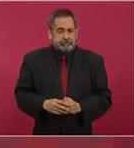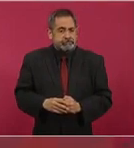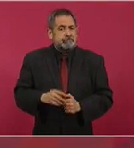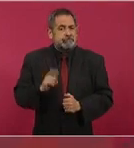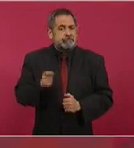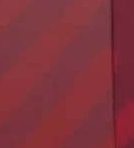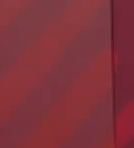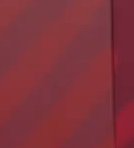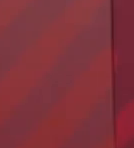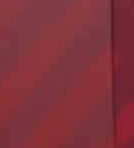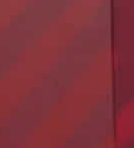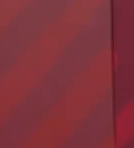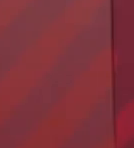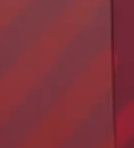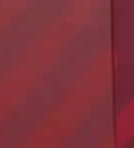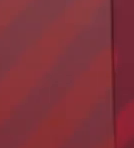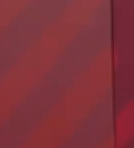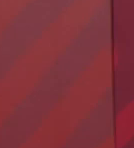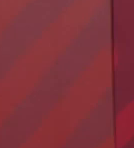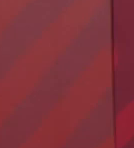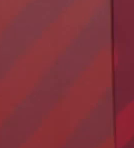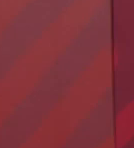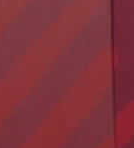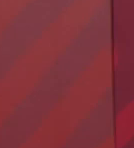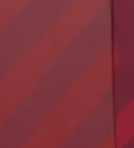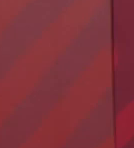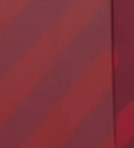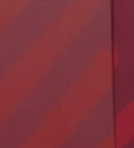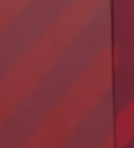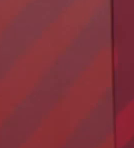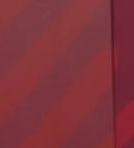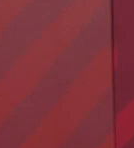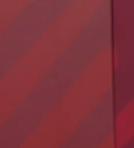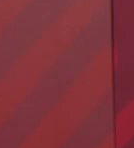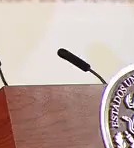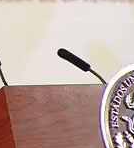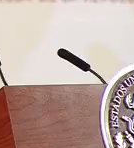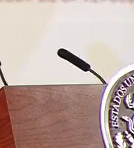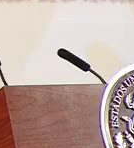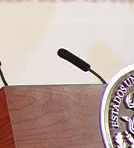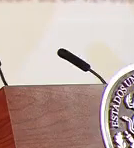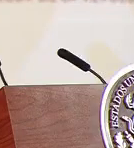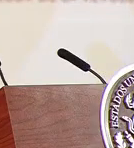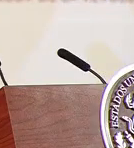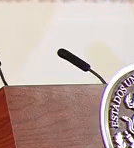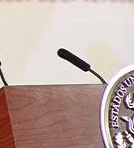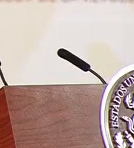es distinto.